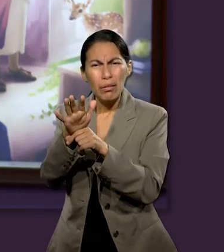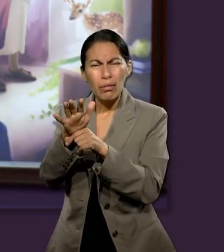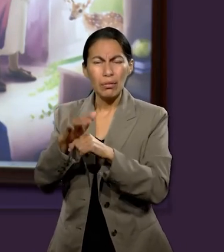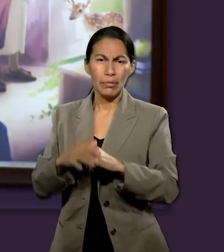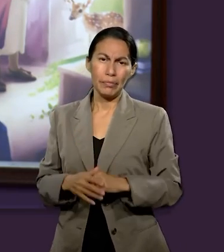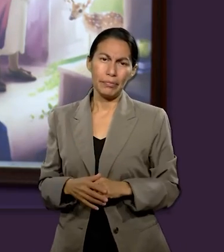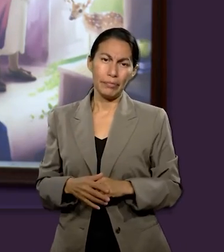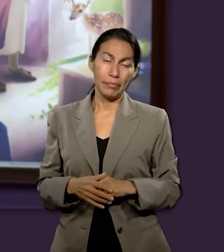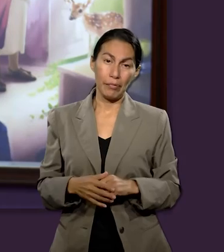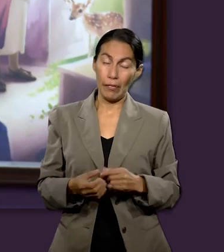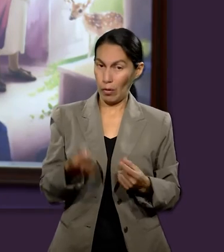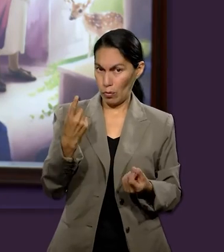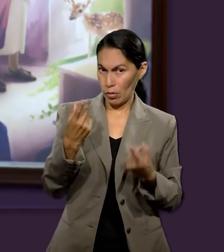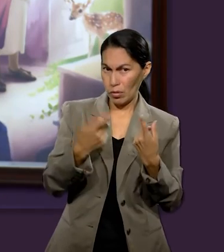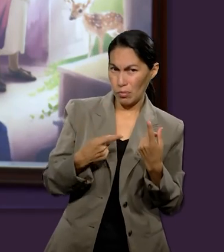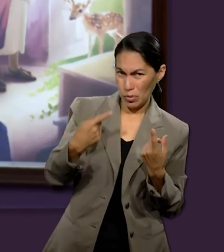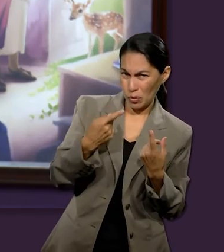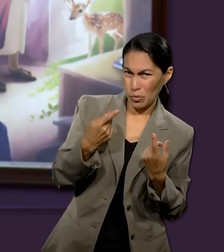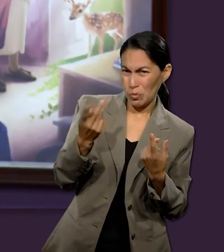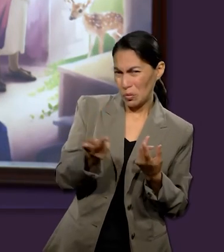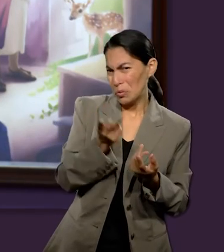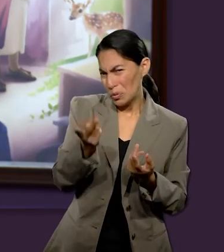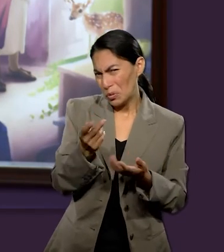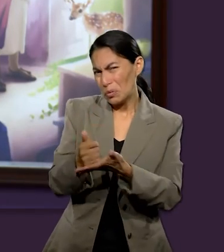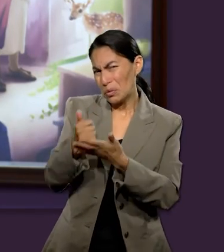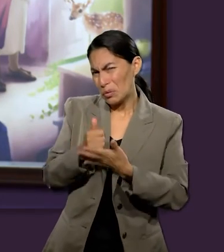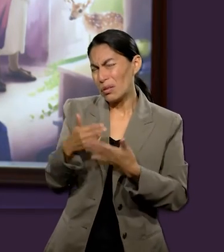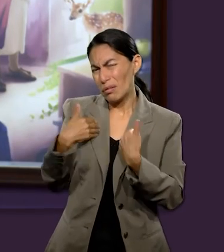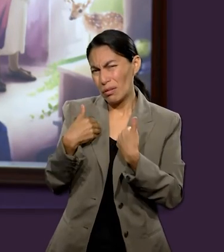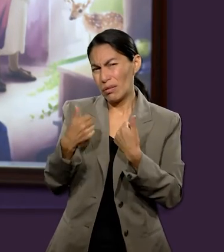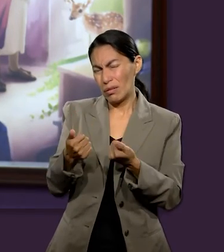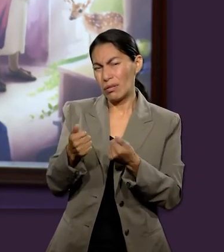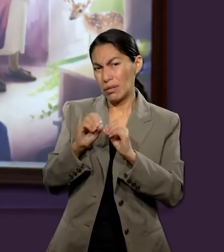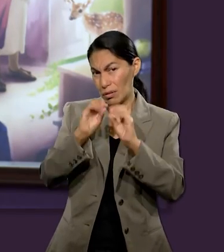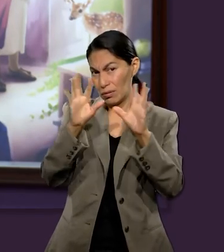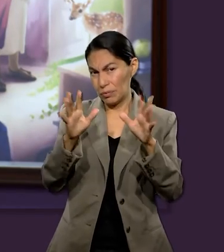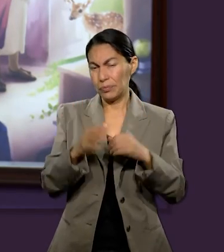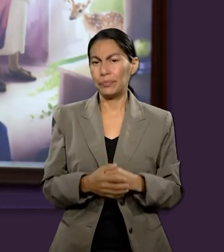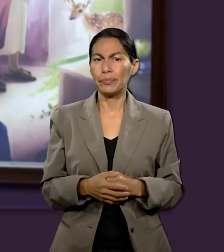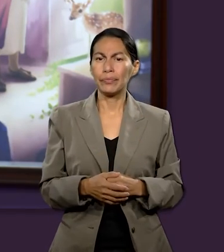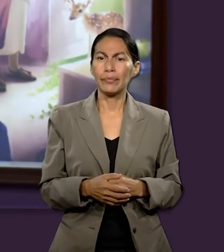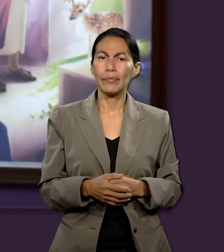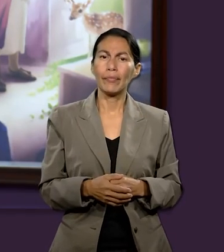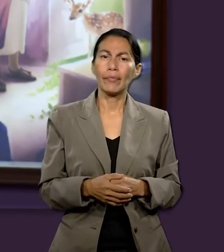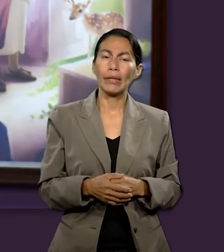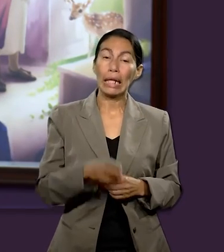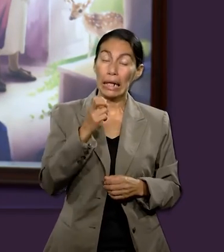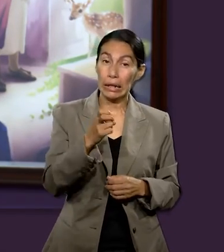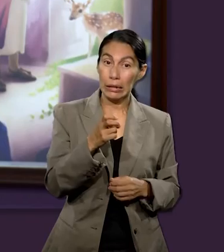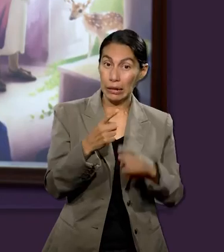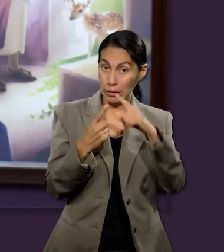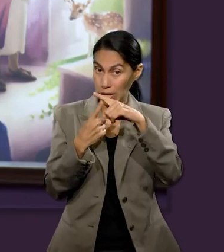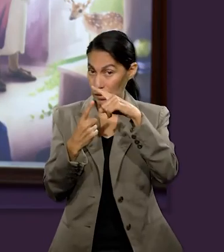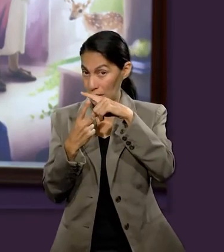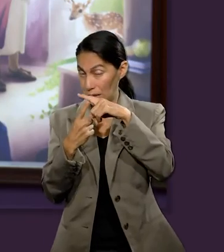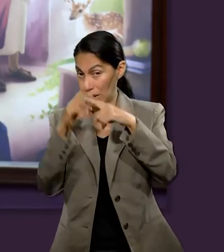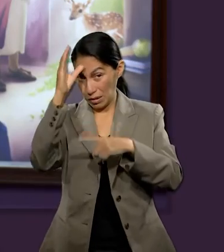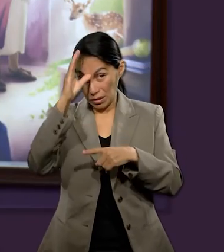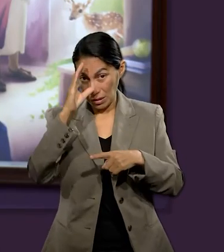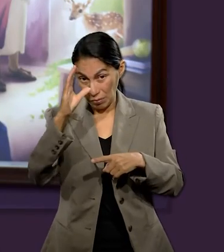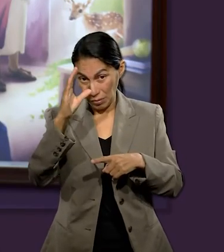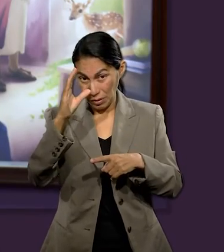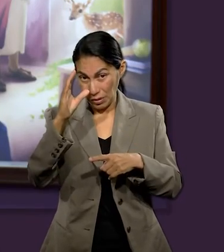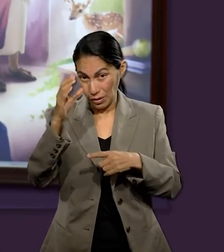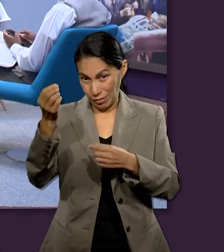cuál es nuestro propósito y hay muchas preguntas que nos ayudan a responderlo creo que poder